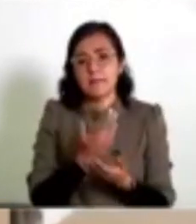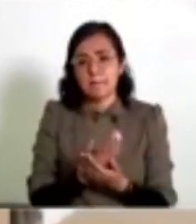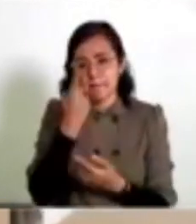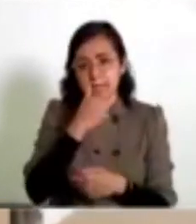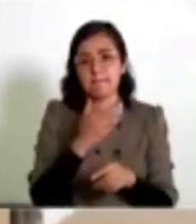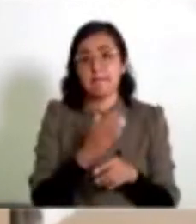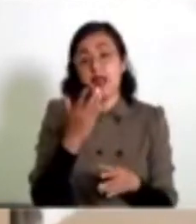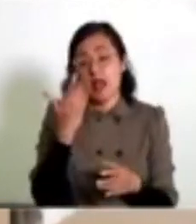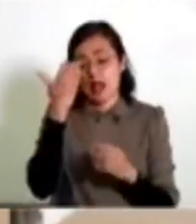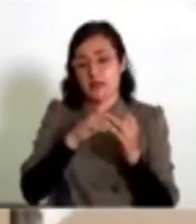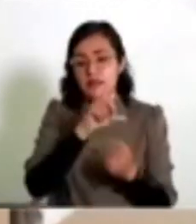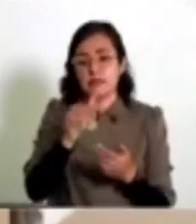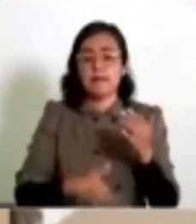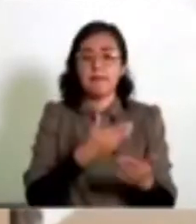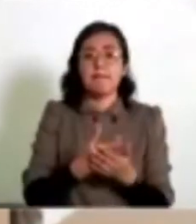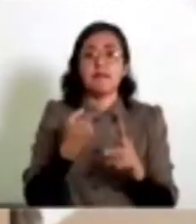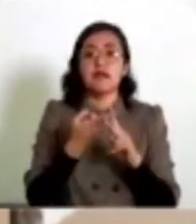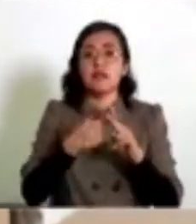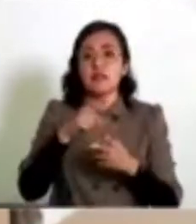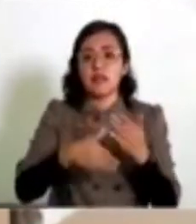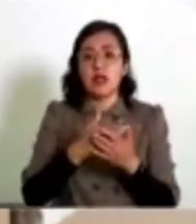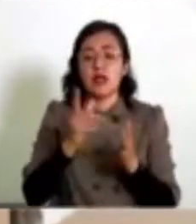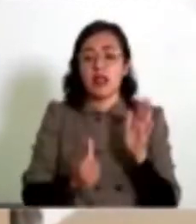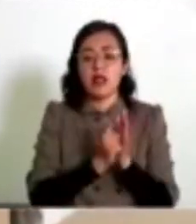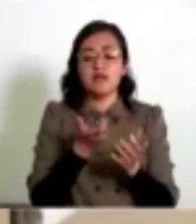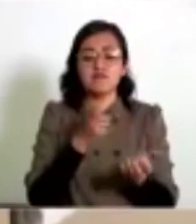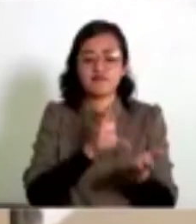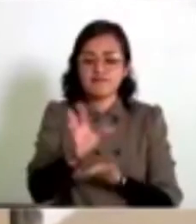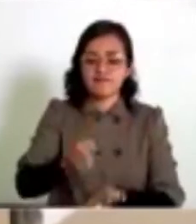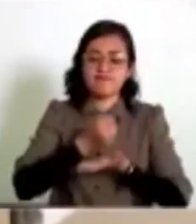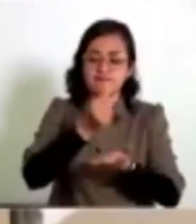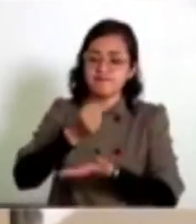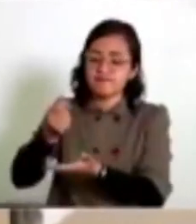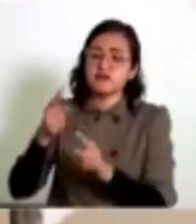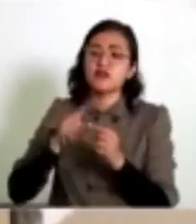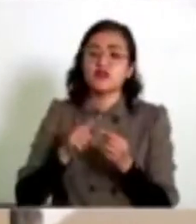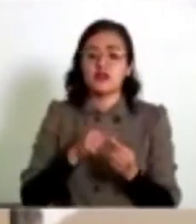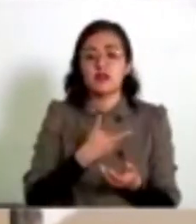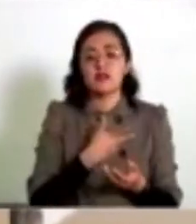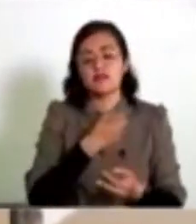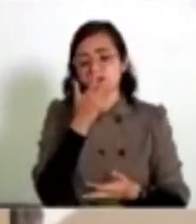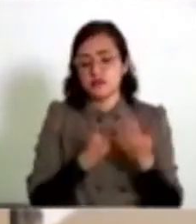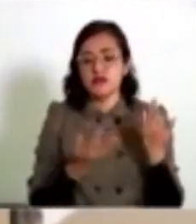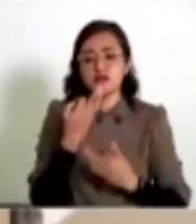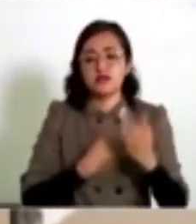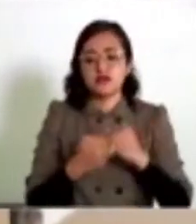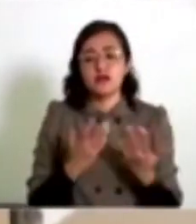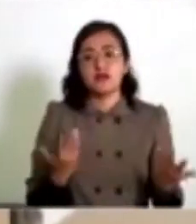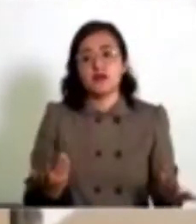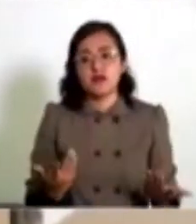para que presentemos las iniciativas de ley de ingresos y egresos, donde están contenidas las cantidades que estamos